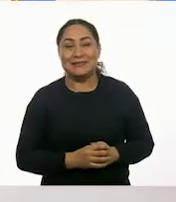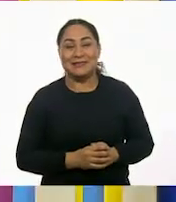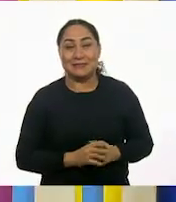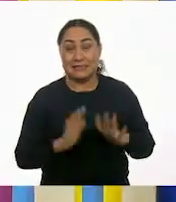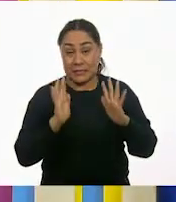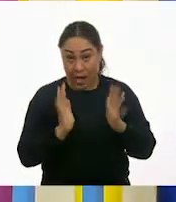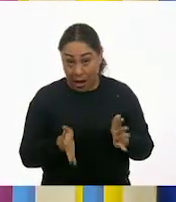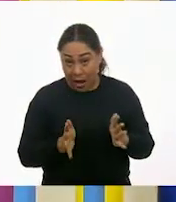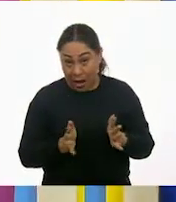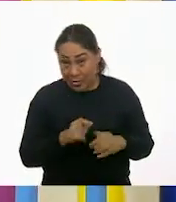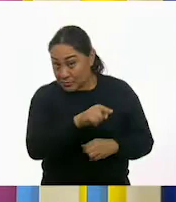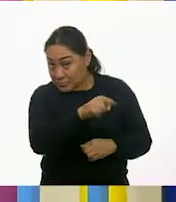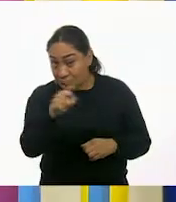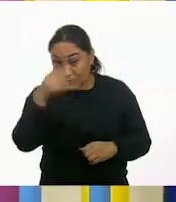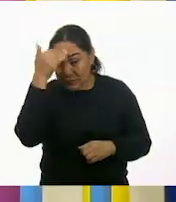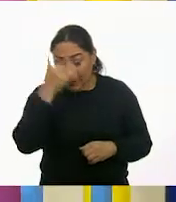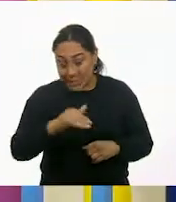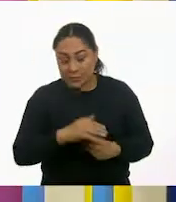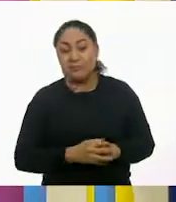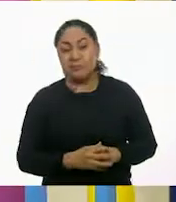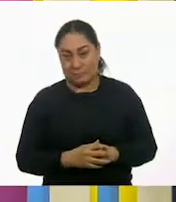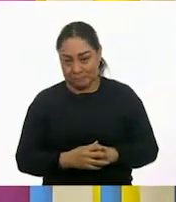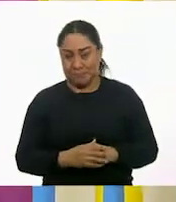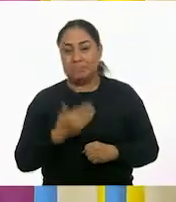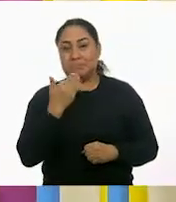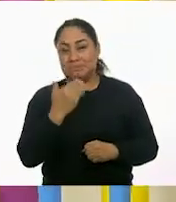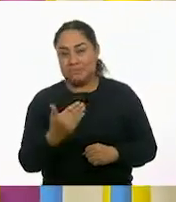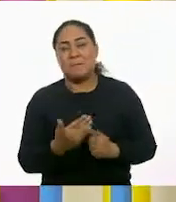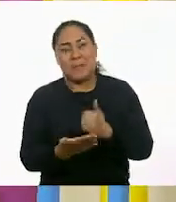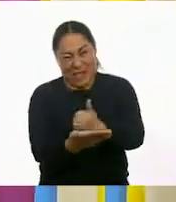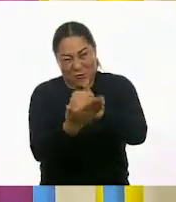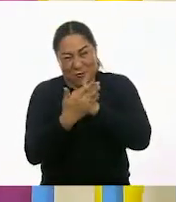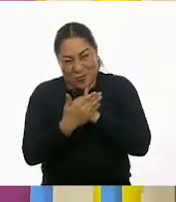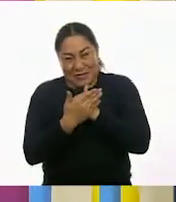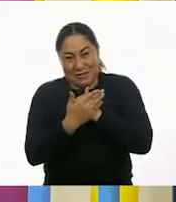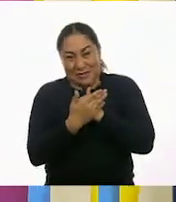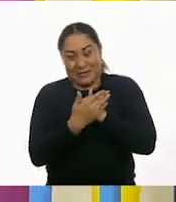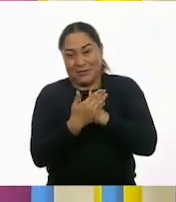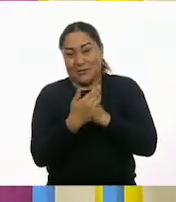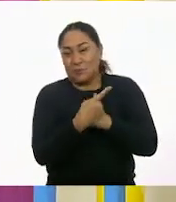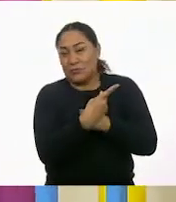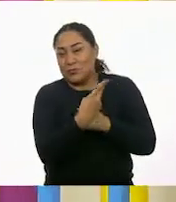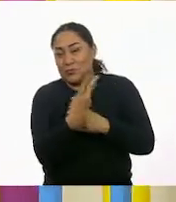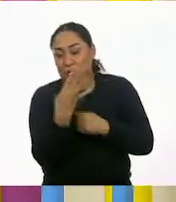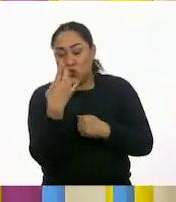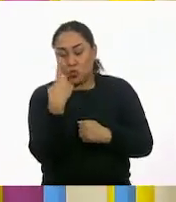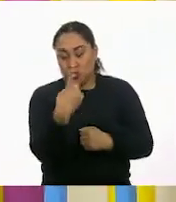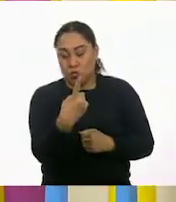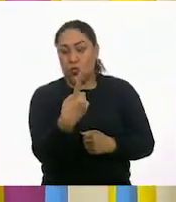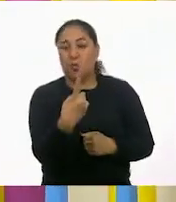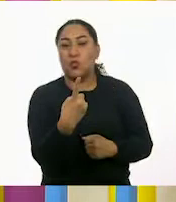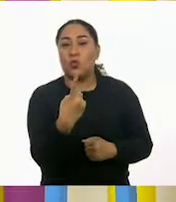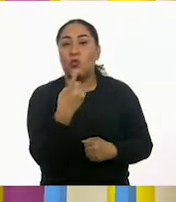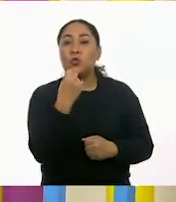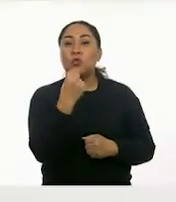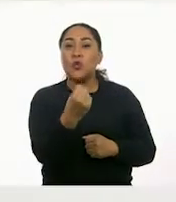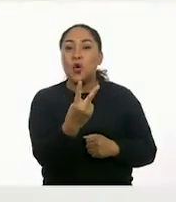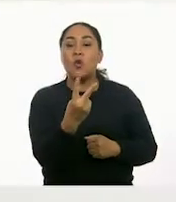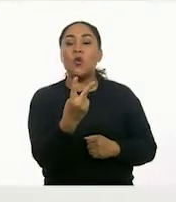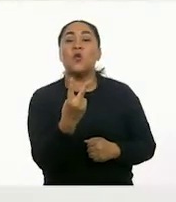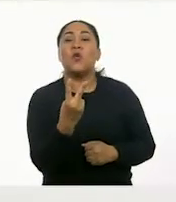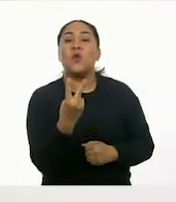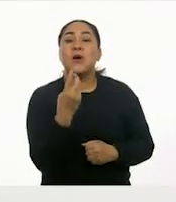Ya la tienen todos en casa. Ya. Y tú, Ezequiel, perfecto. ¡Ayúdenme a contar! ¡Una, dos, tres! Uno, dos,